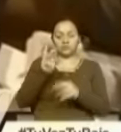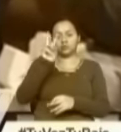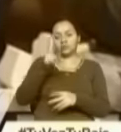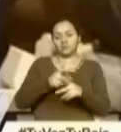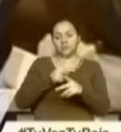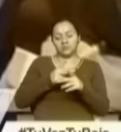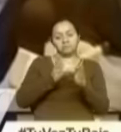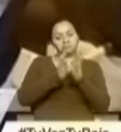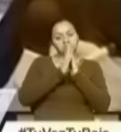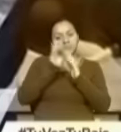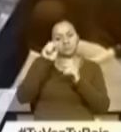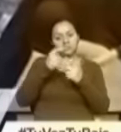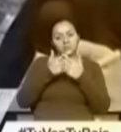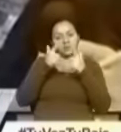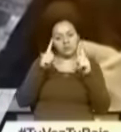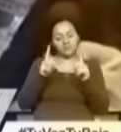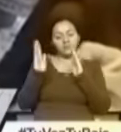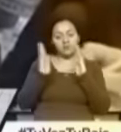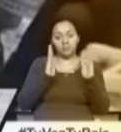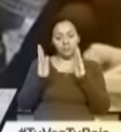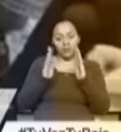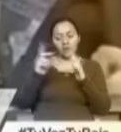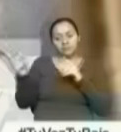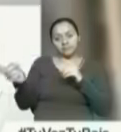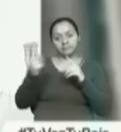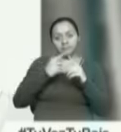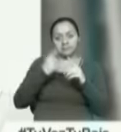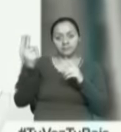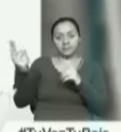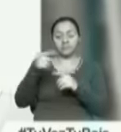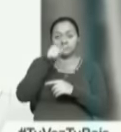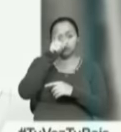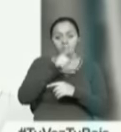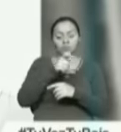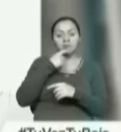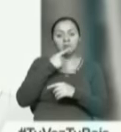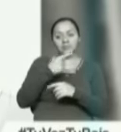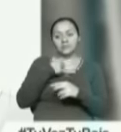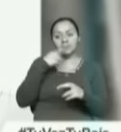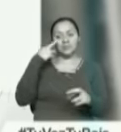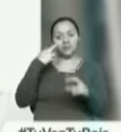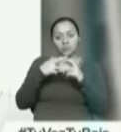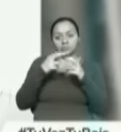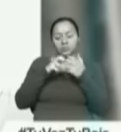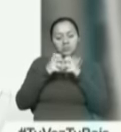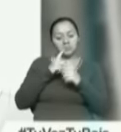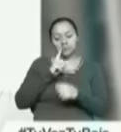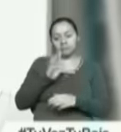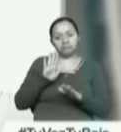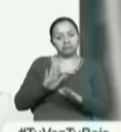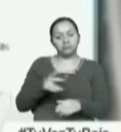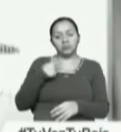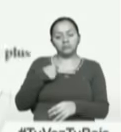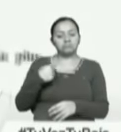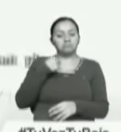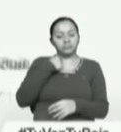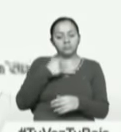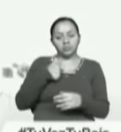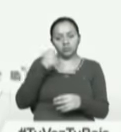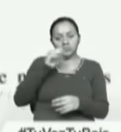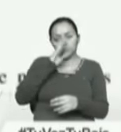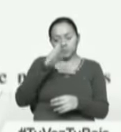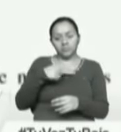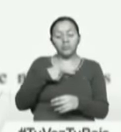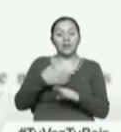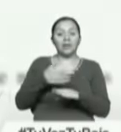ocasiones la petición de libertad condicional, alegando que Sauvage no reconocía la gravedad del hecho manteniendo su papel de víctima. Fue Hollande que